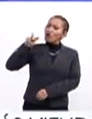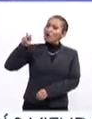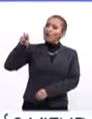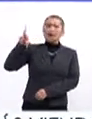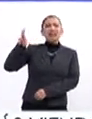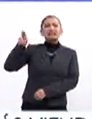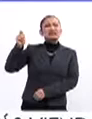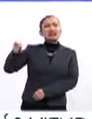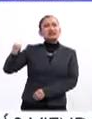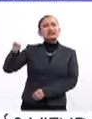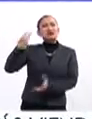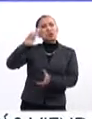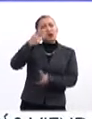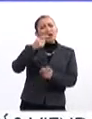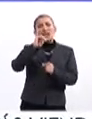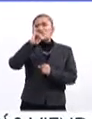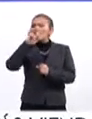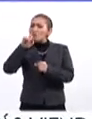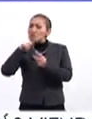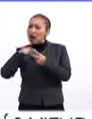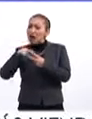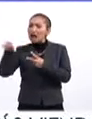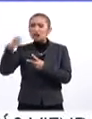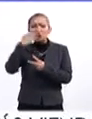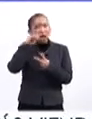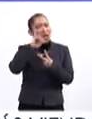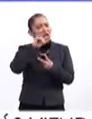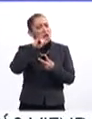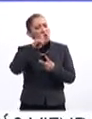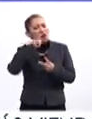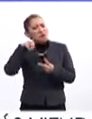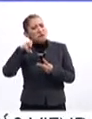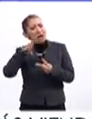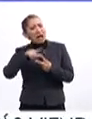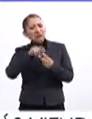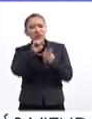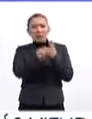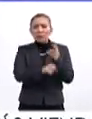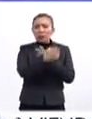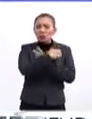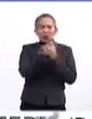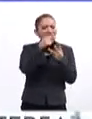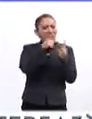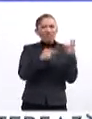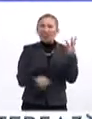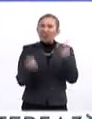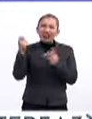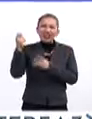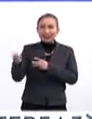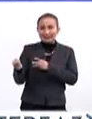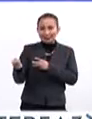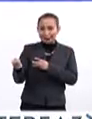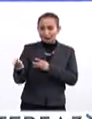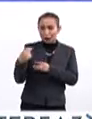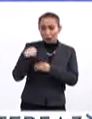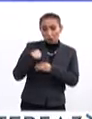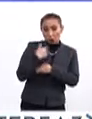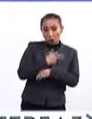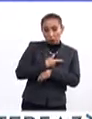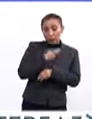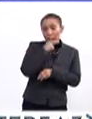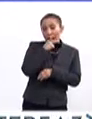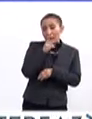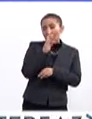Hemos de innovar la universidad, hemos de innovar la escuela, hemos de innovar en el sistema educativo. A mí me gusta